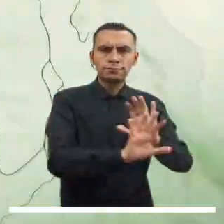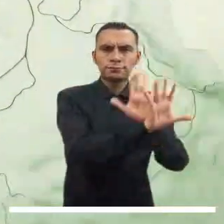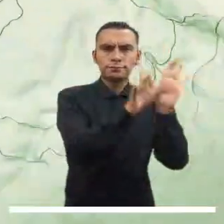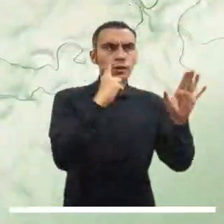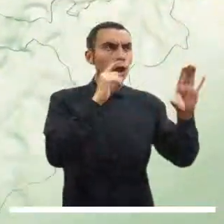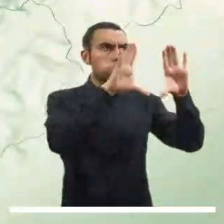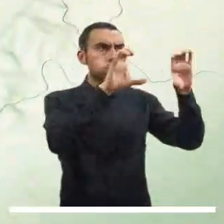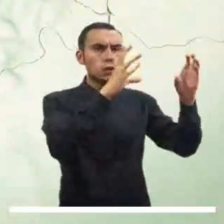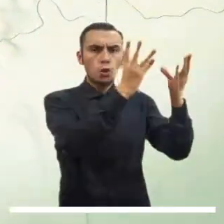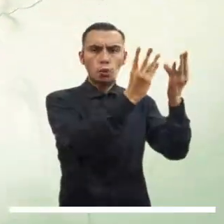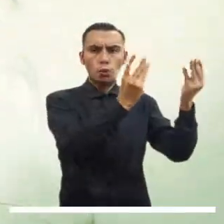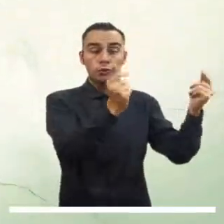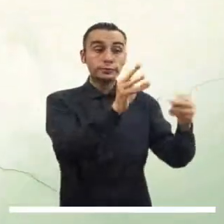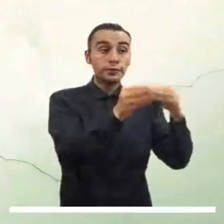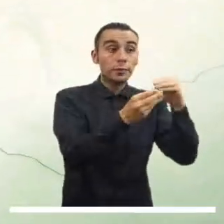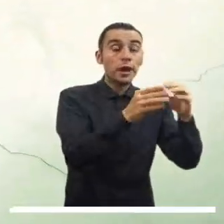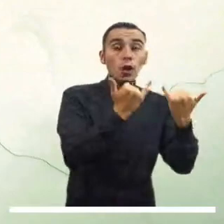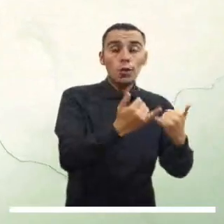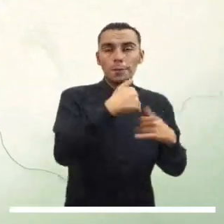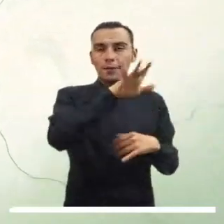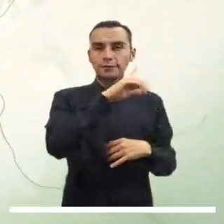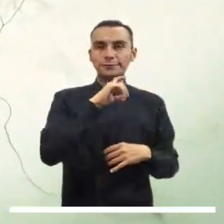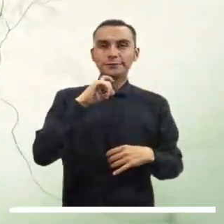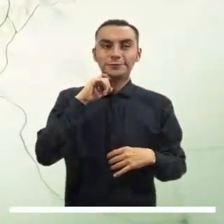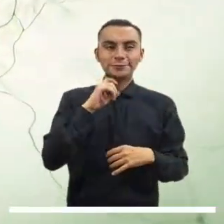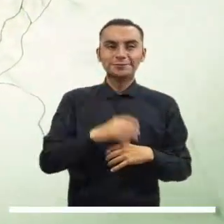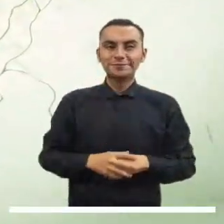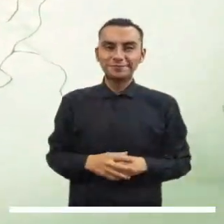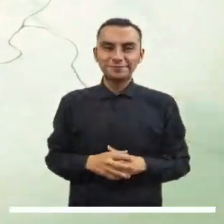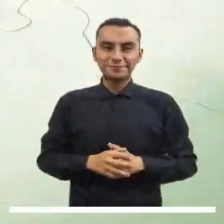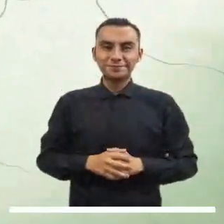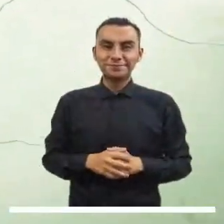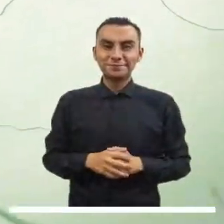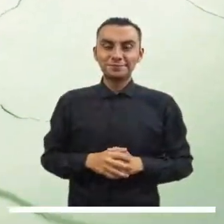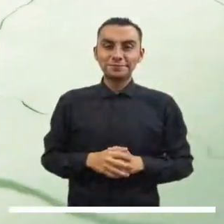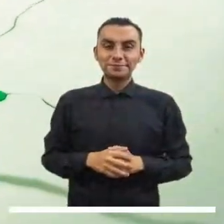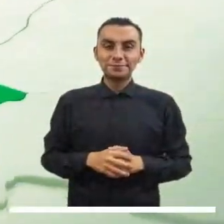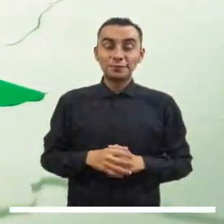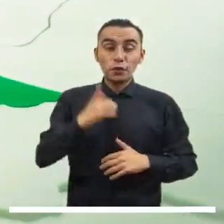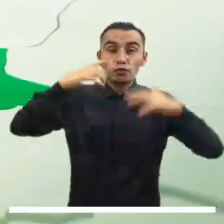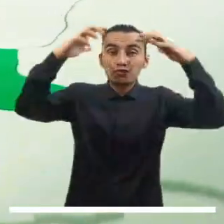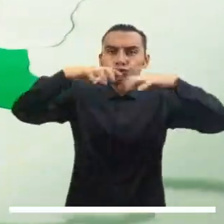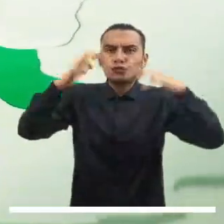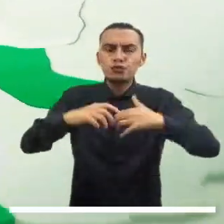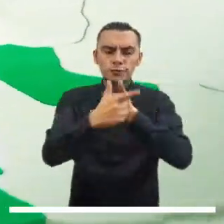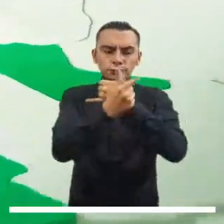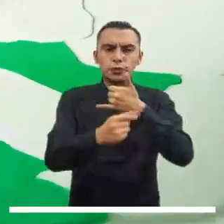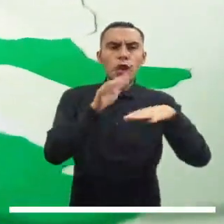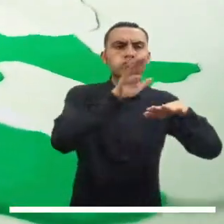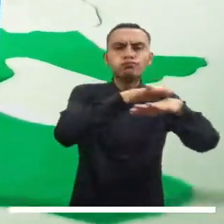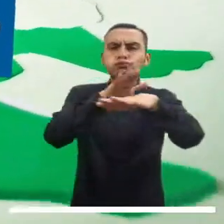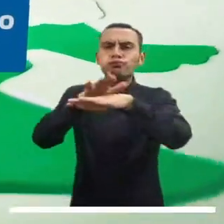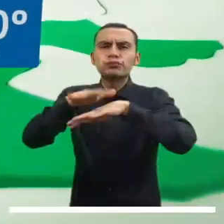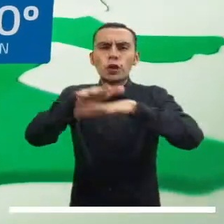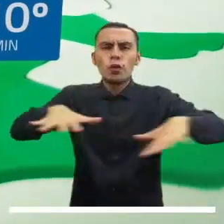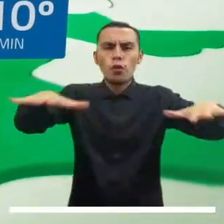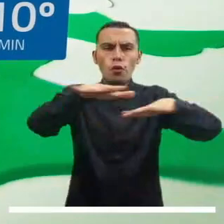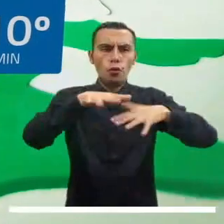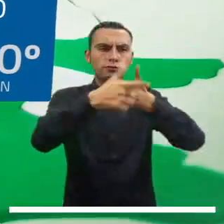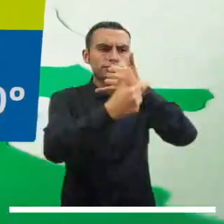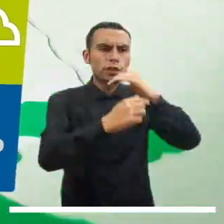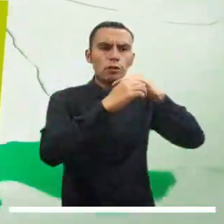seco en las islas. Las lluvias del Pacífico se extenderían sobre la zona costera, también en el occidente de Valle del Cauca,